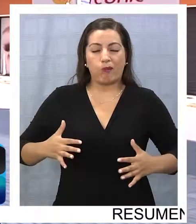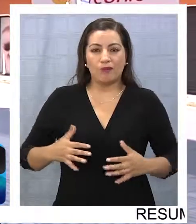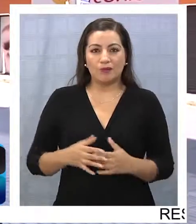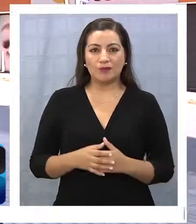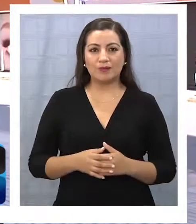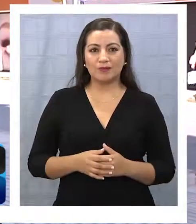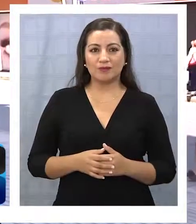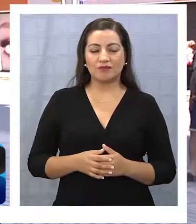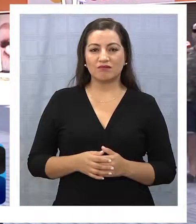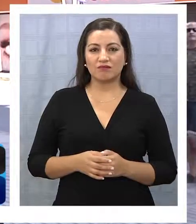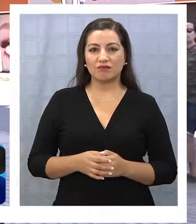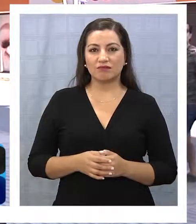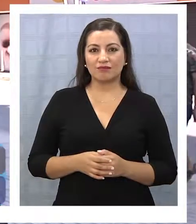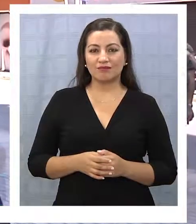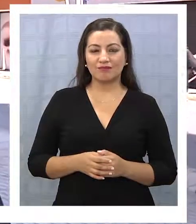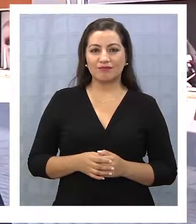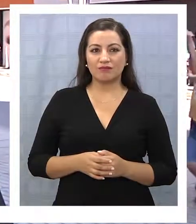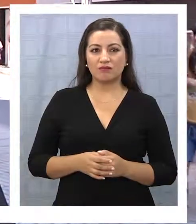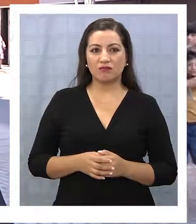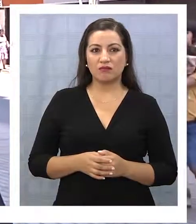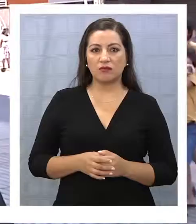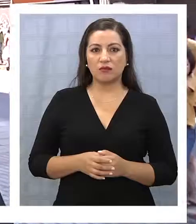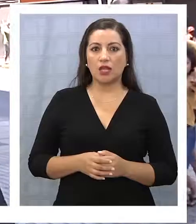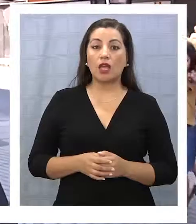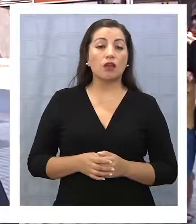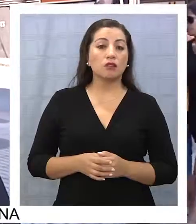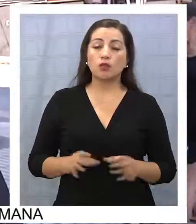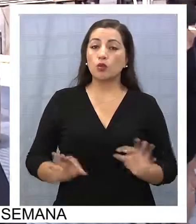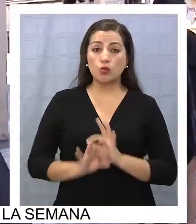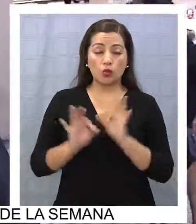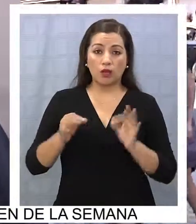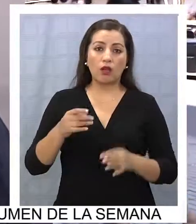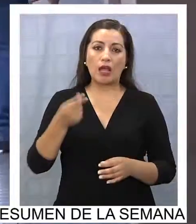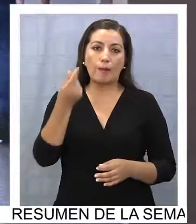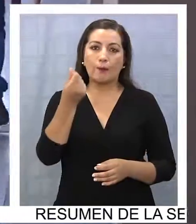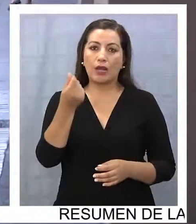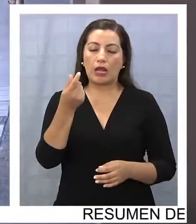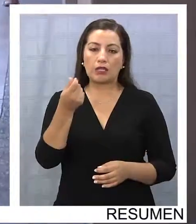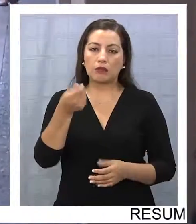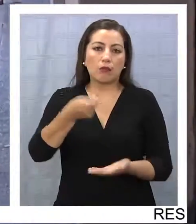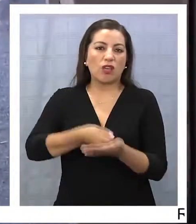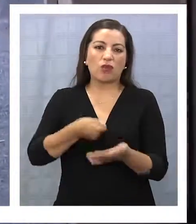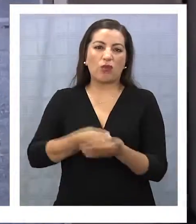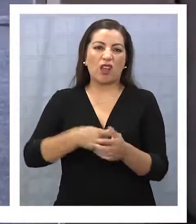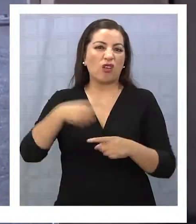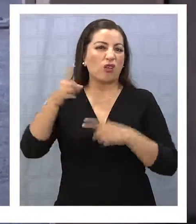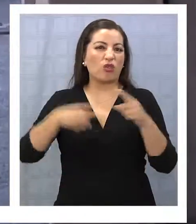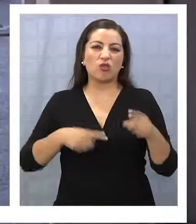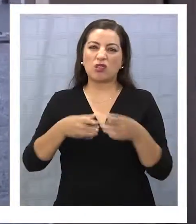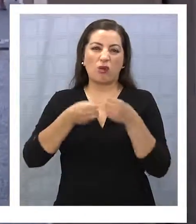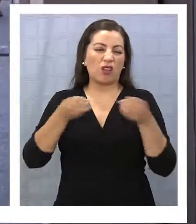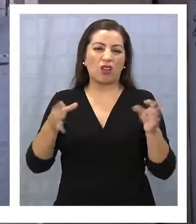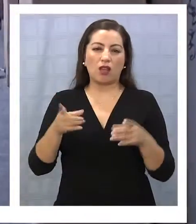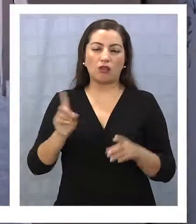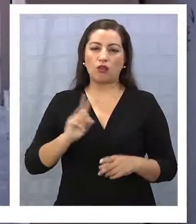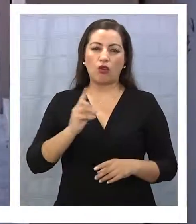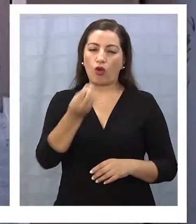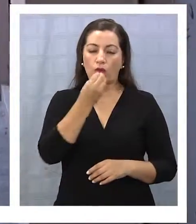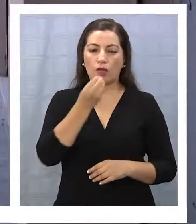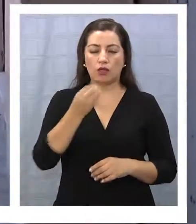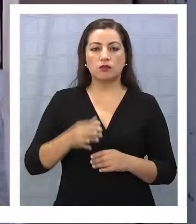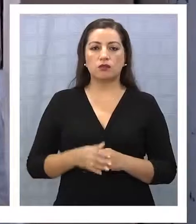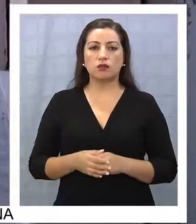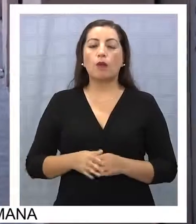Pero, ¿cómo se llama? Nunca les envía ni dinero tampoco para que compraran cosas que no tienen que comer. Por ejemplo, leche